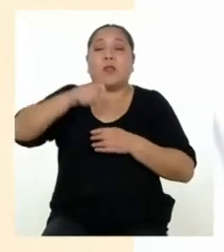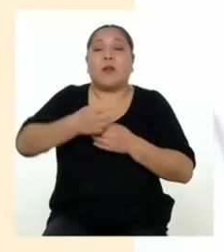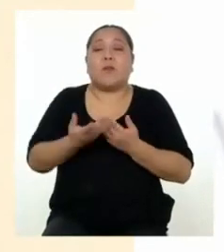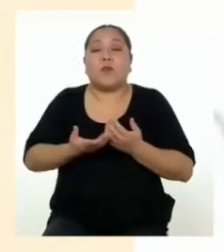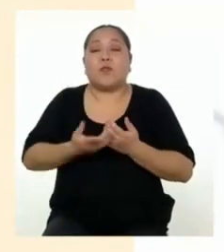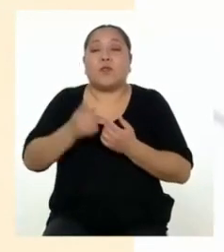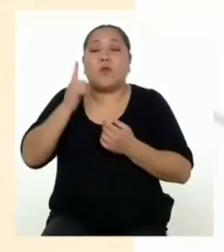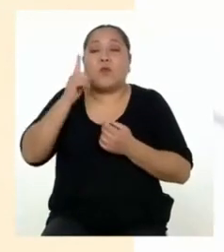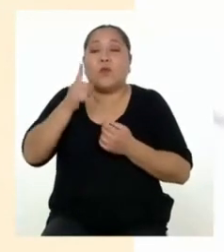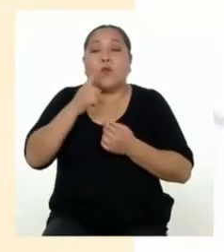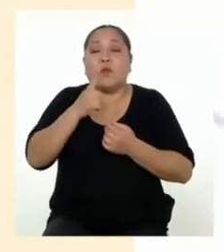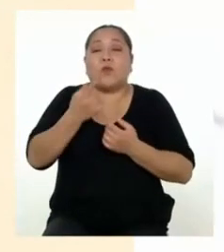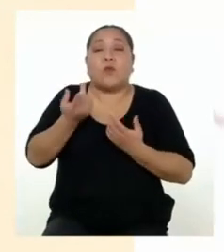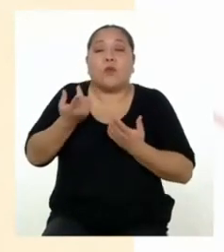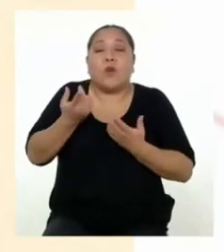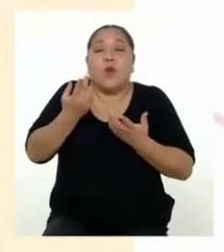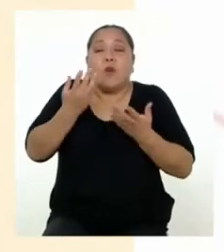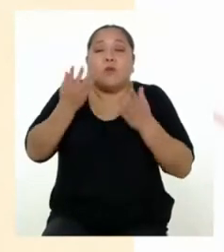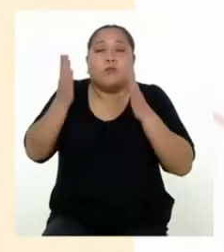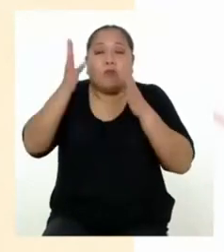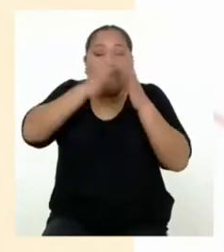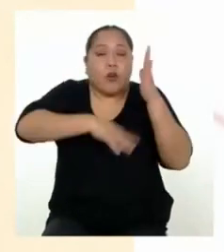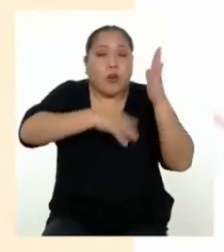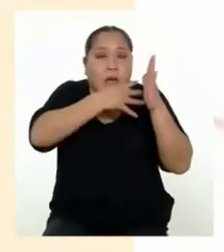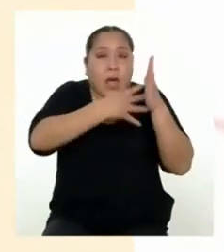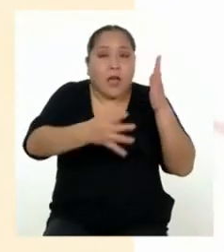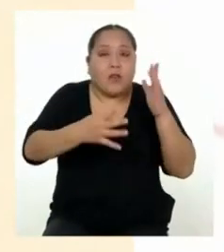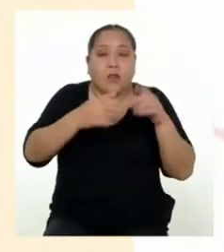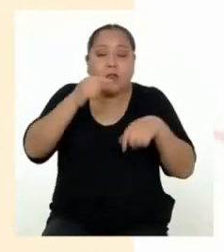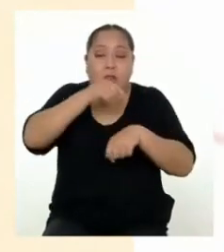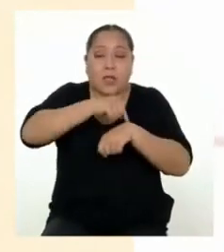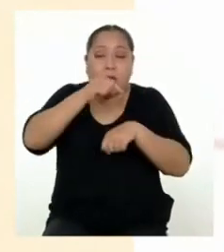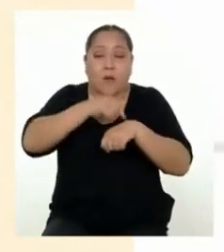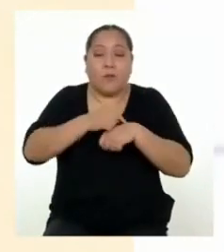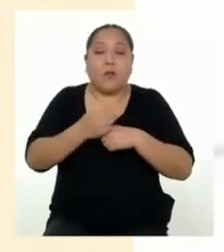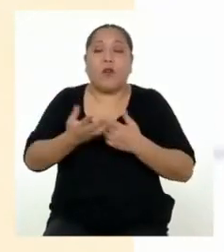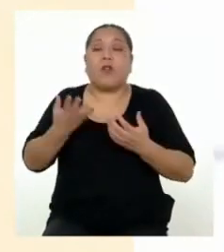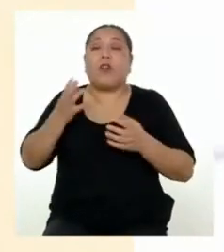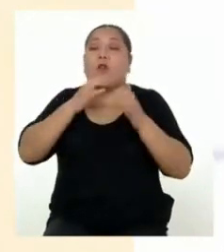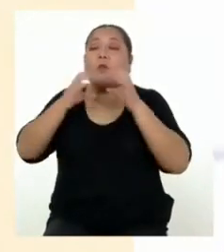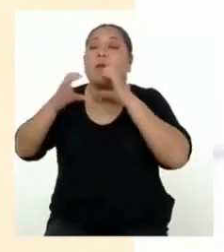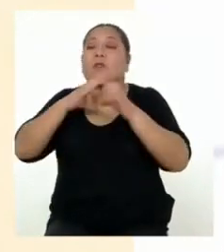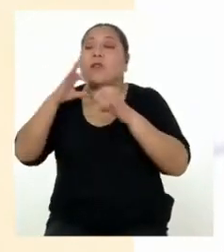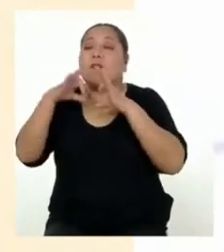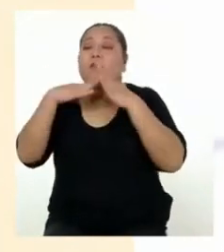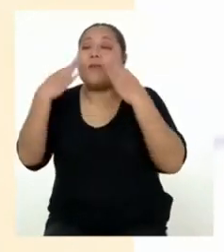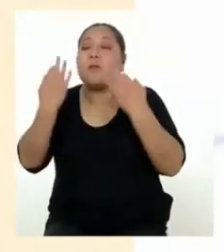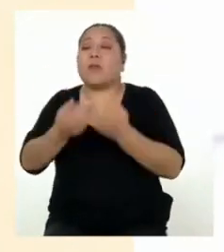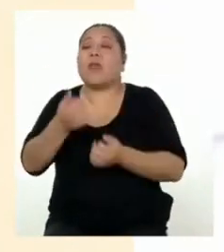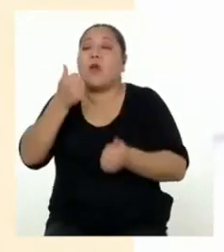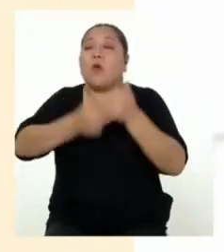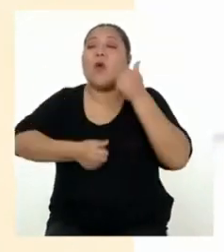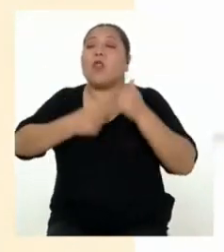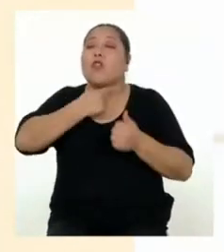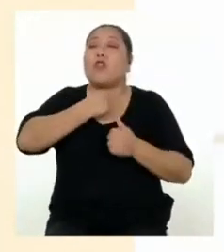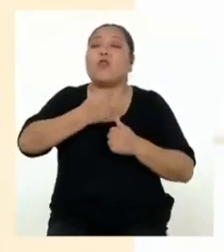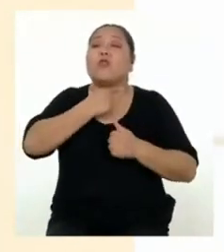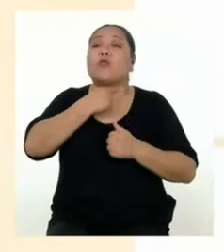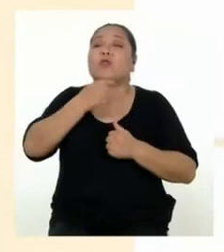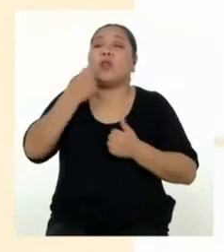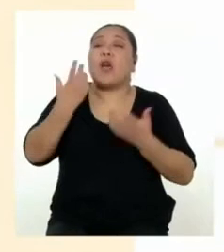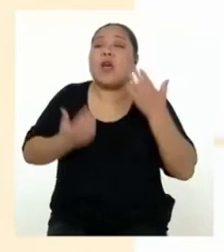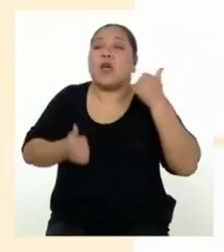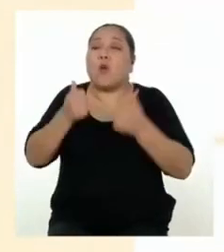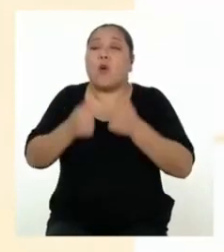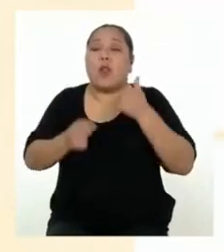espacio físico para estas actividades, además de conversar en familia sobre nuestros gustos e intereses.